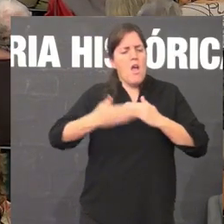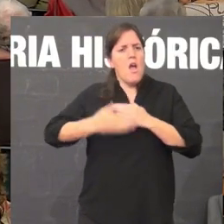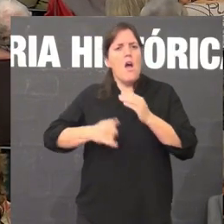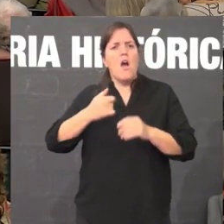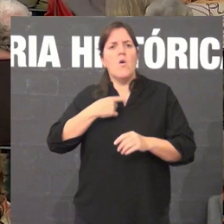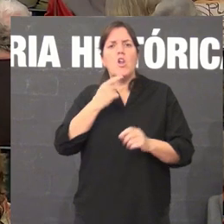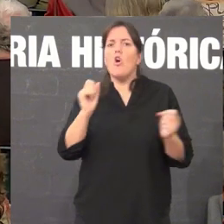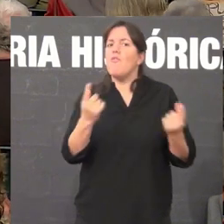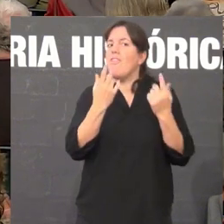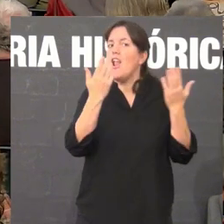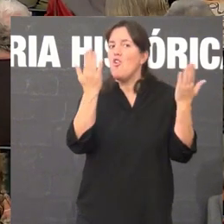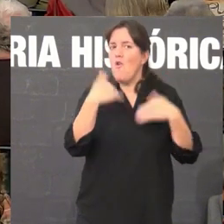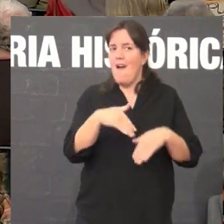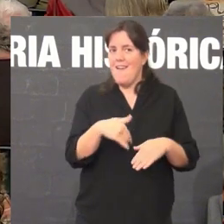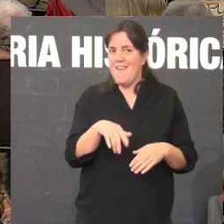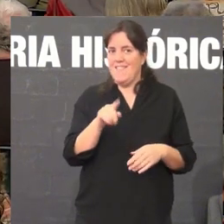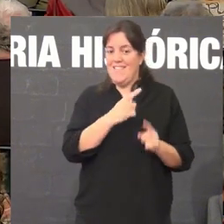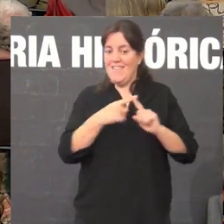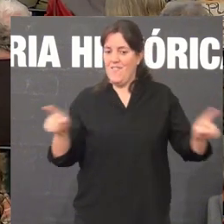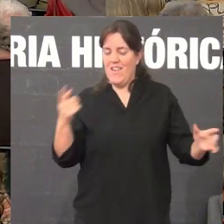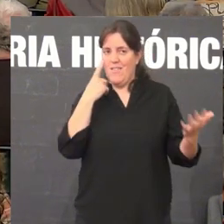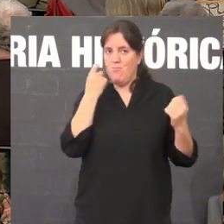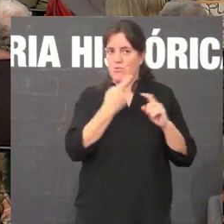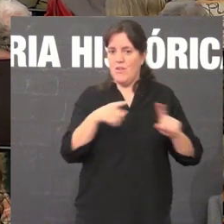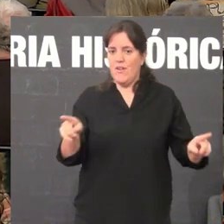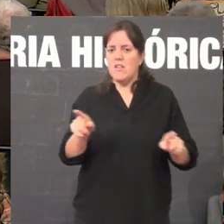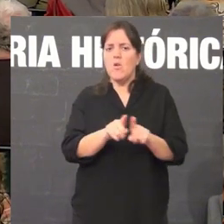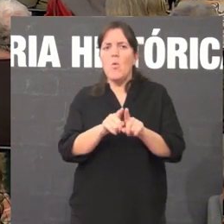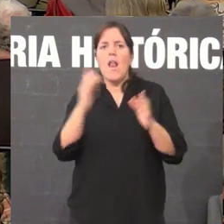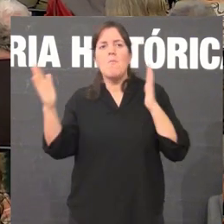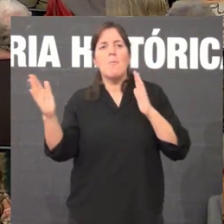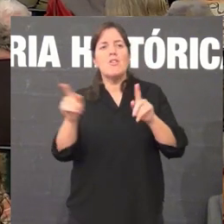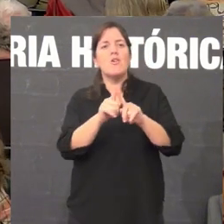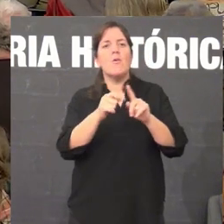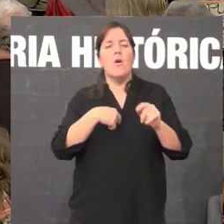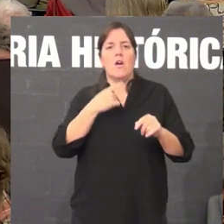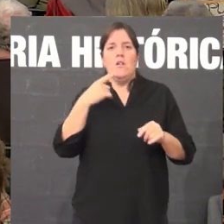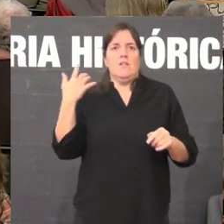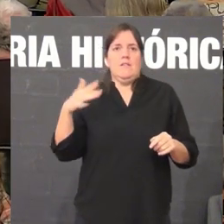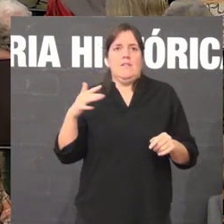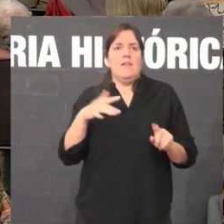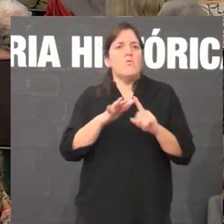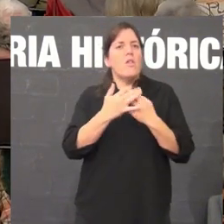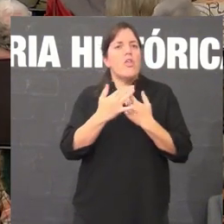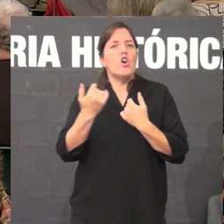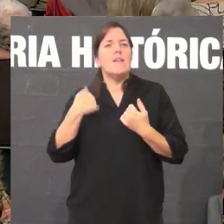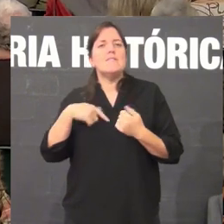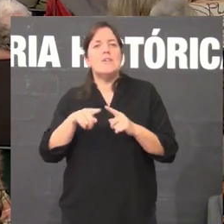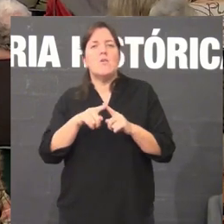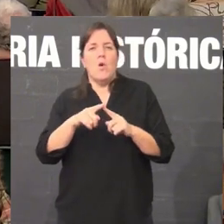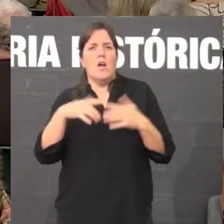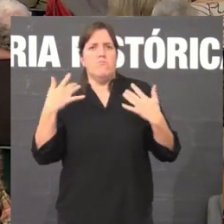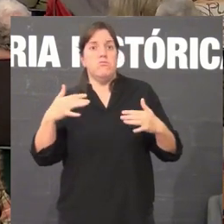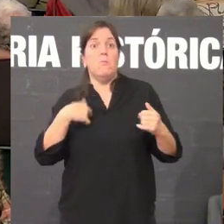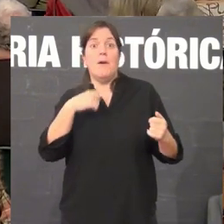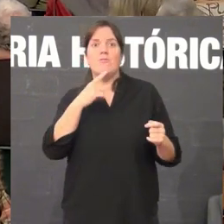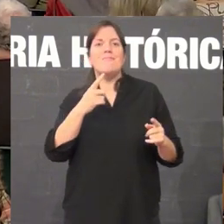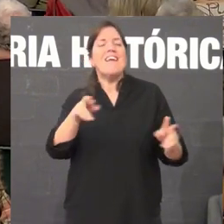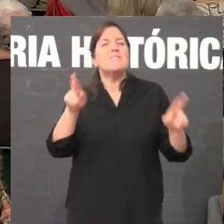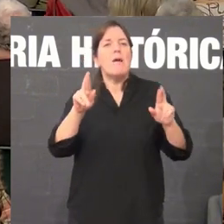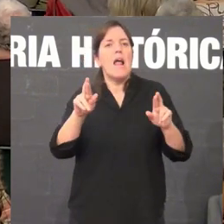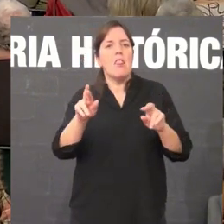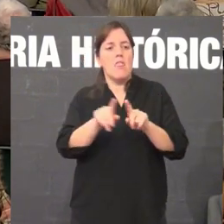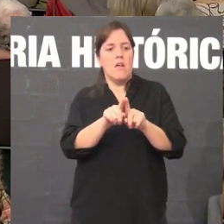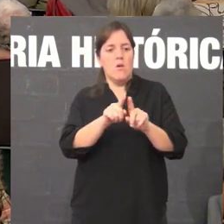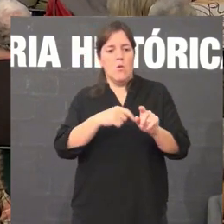oficial. Entón pasamos dun momento non de grandes feitos, senón dun momento de esperanza, onde se pensa podemos dar o grande salto